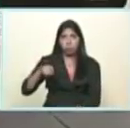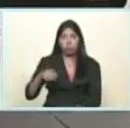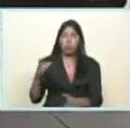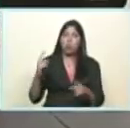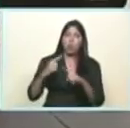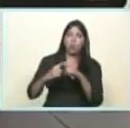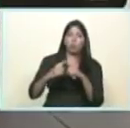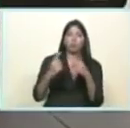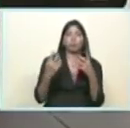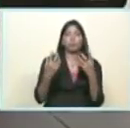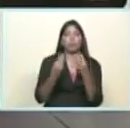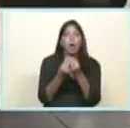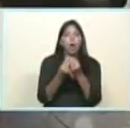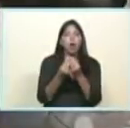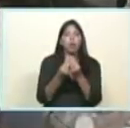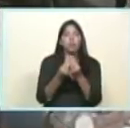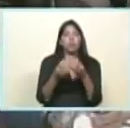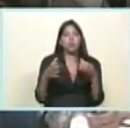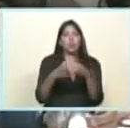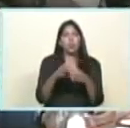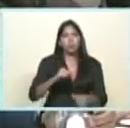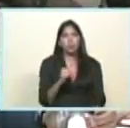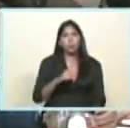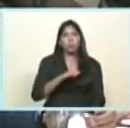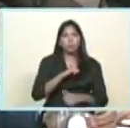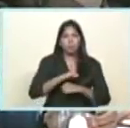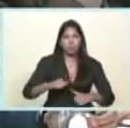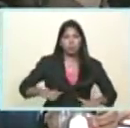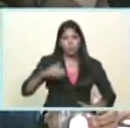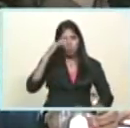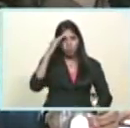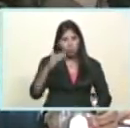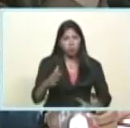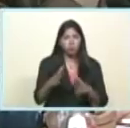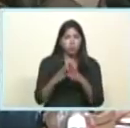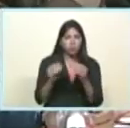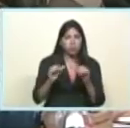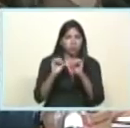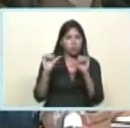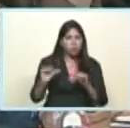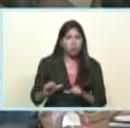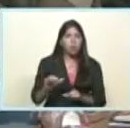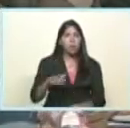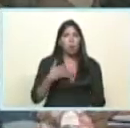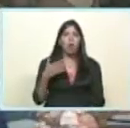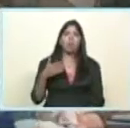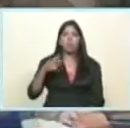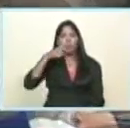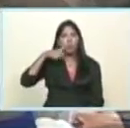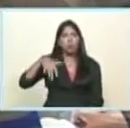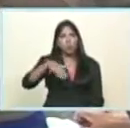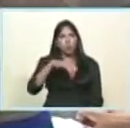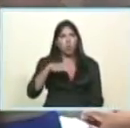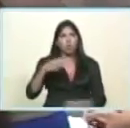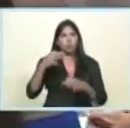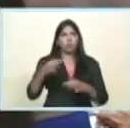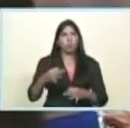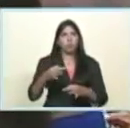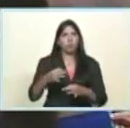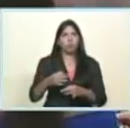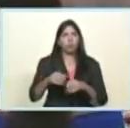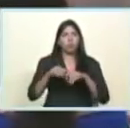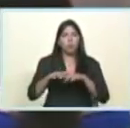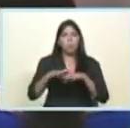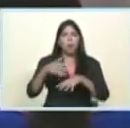organizaran el proceso electoral con todas las garantías para que nuestro pueblo saliera como va a salir a